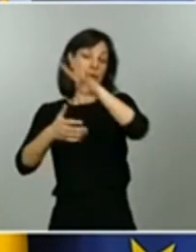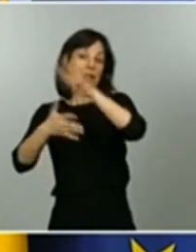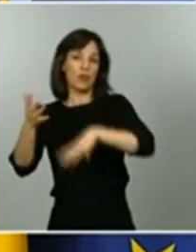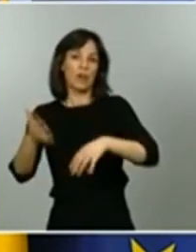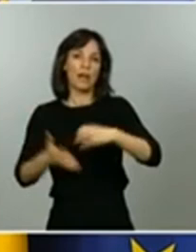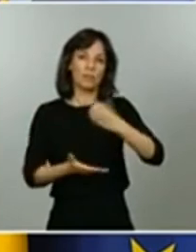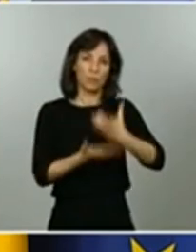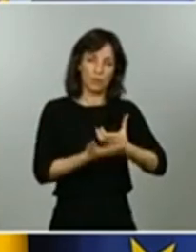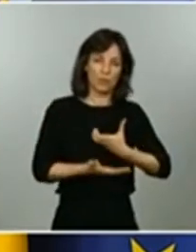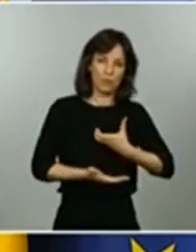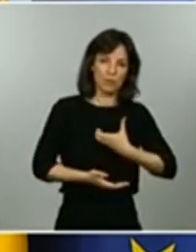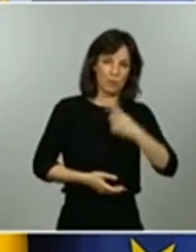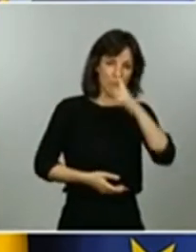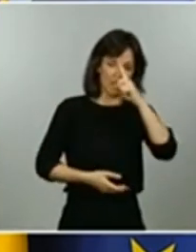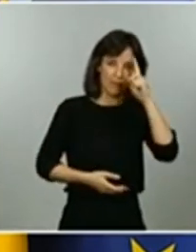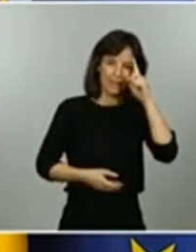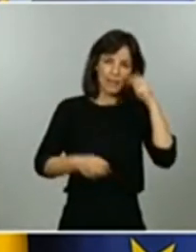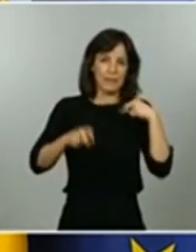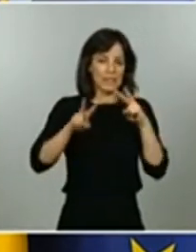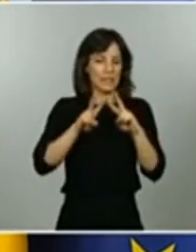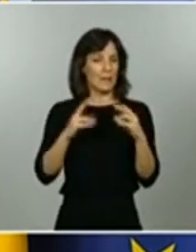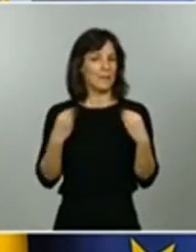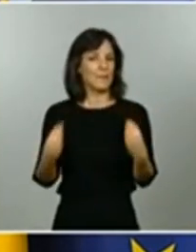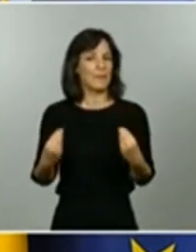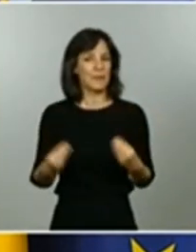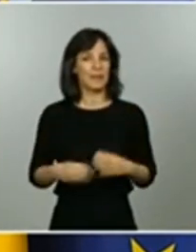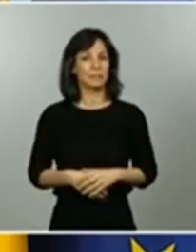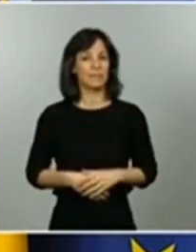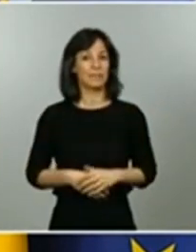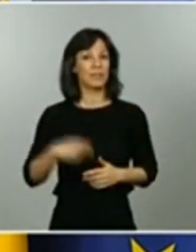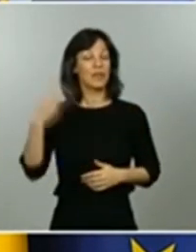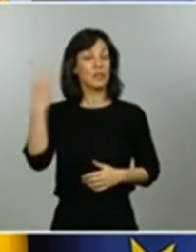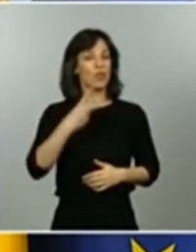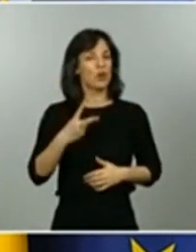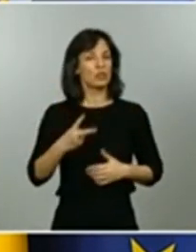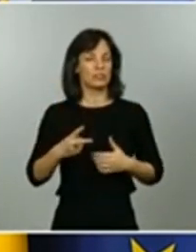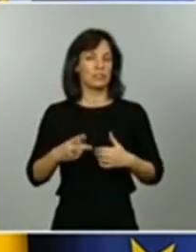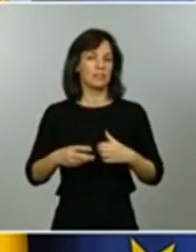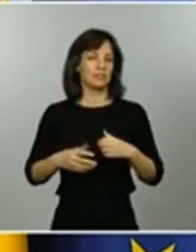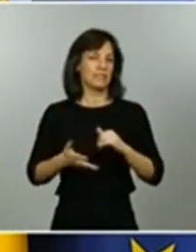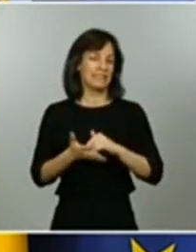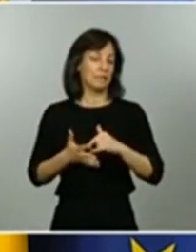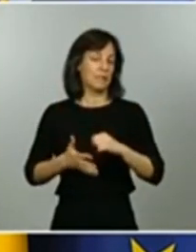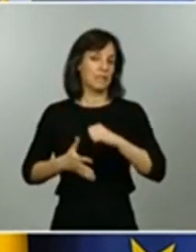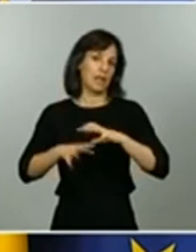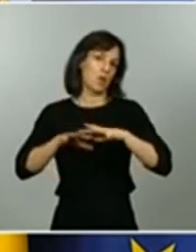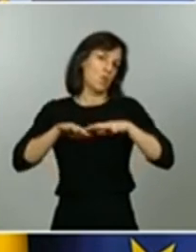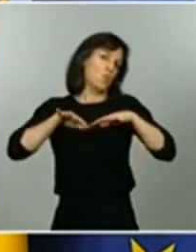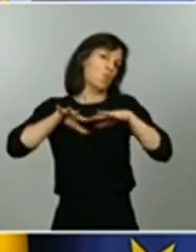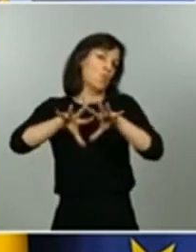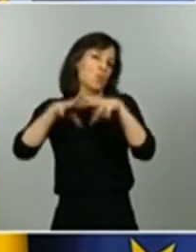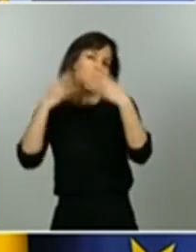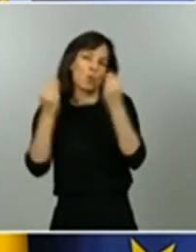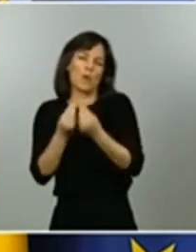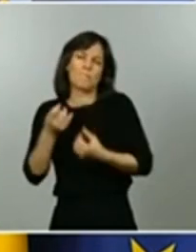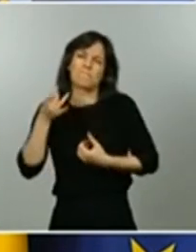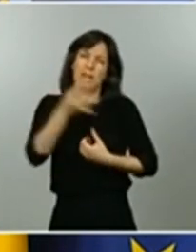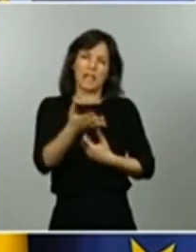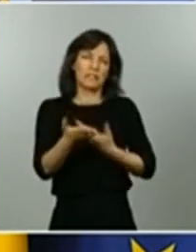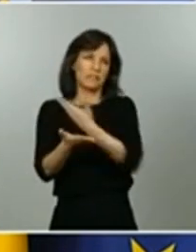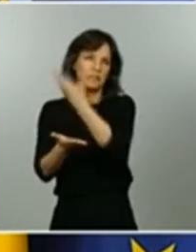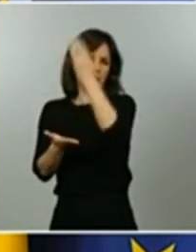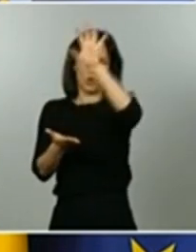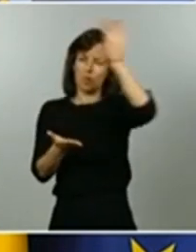con mucho cuidado han sido además las que han tenido una presión sobre el sistema sanitario muy superior al resto de las comunidades autónomas al resto de los territorios